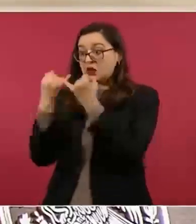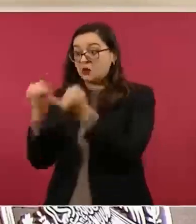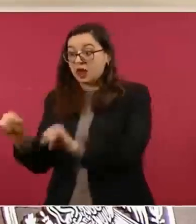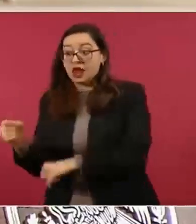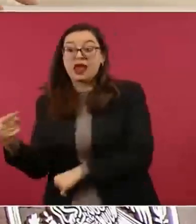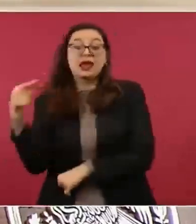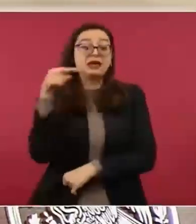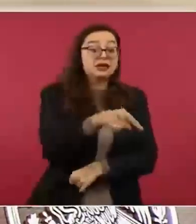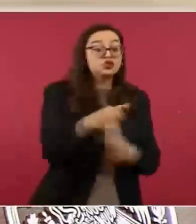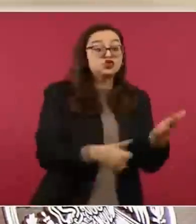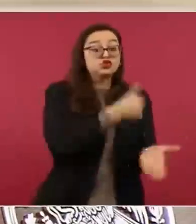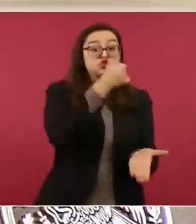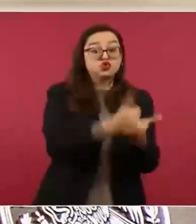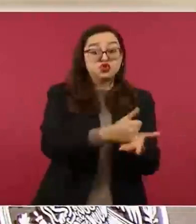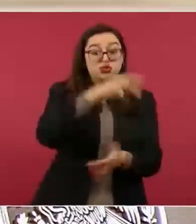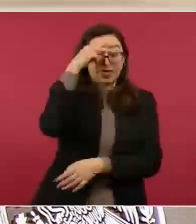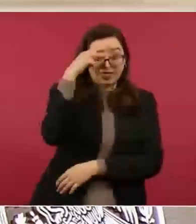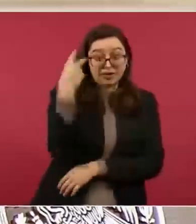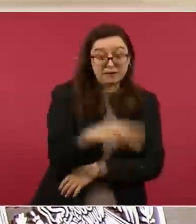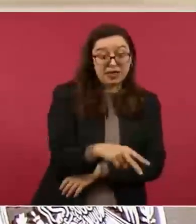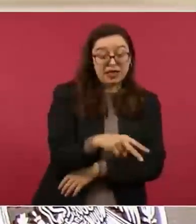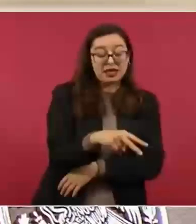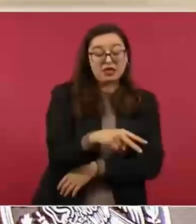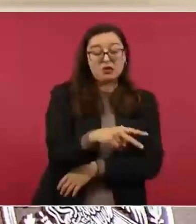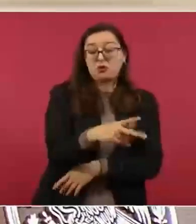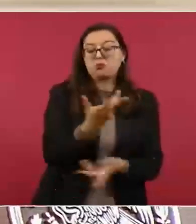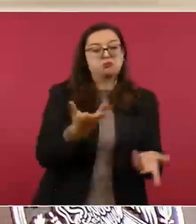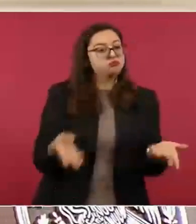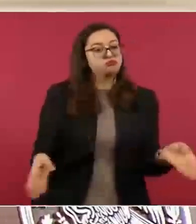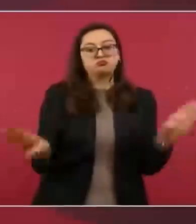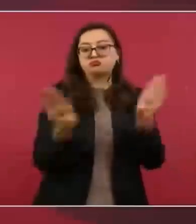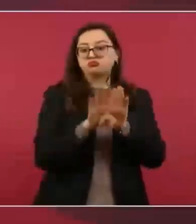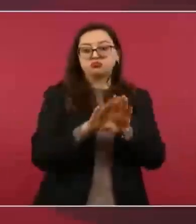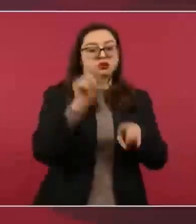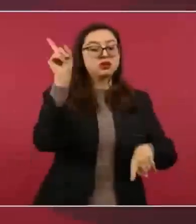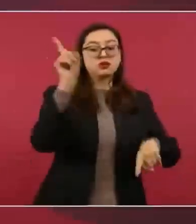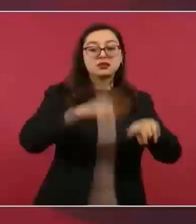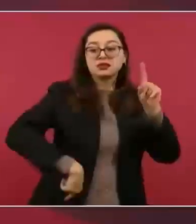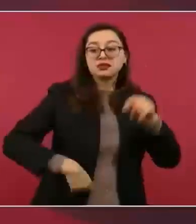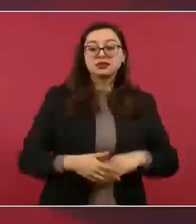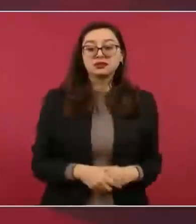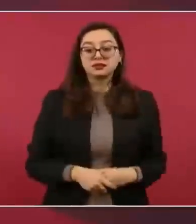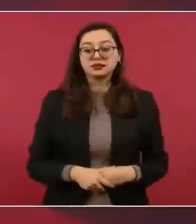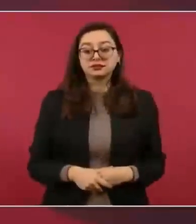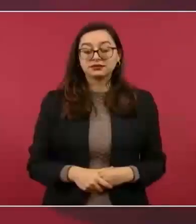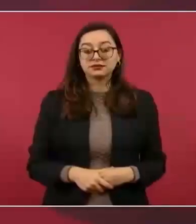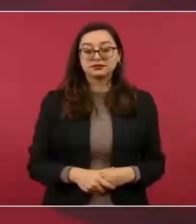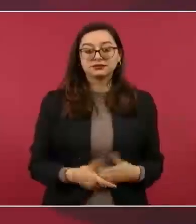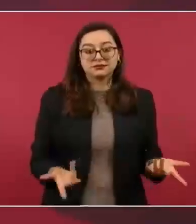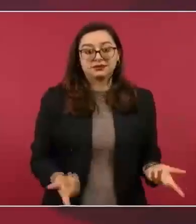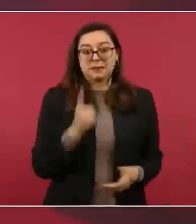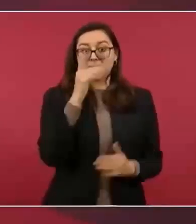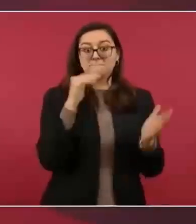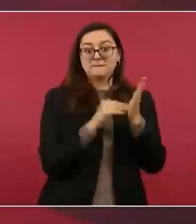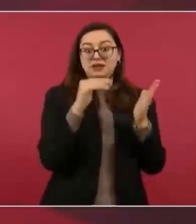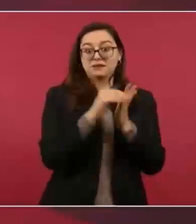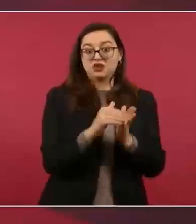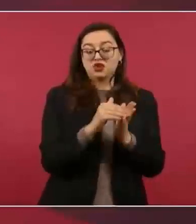Y a la basura, mil millones. Solo del hangar del avión presidencial.